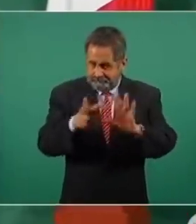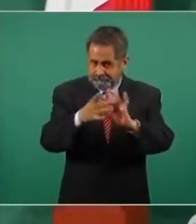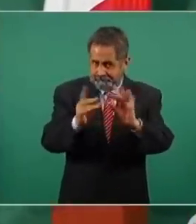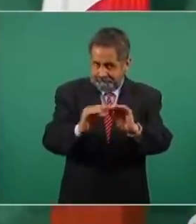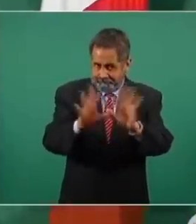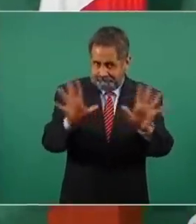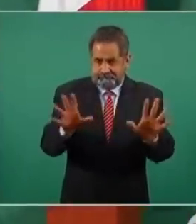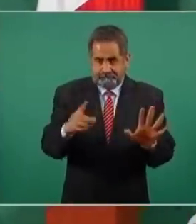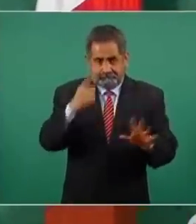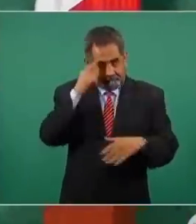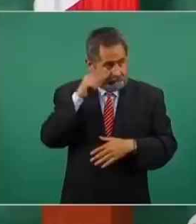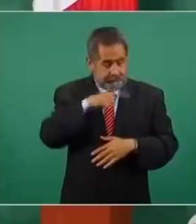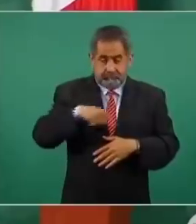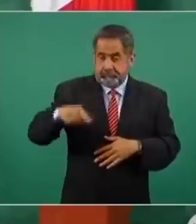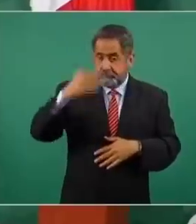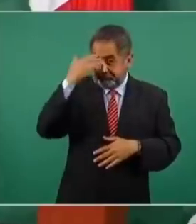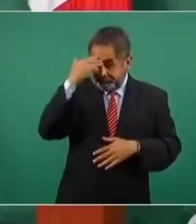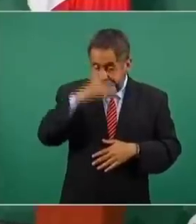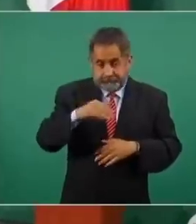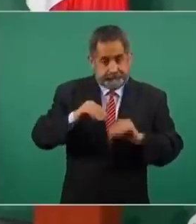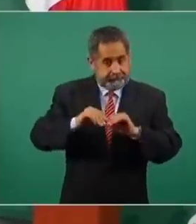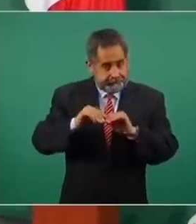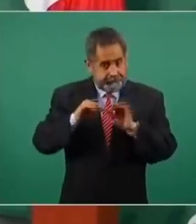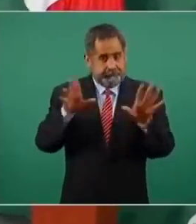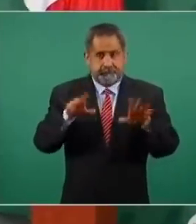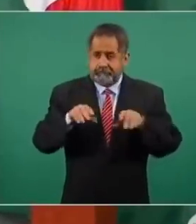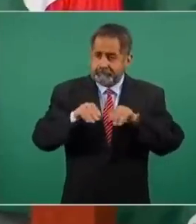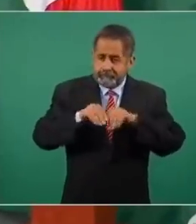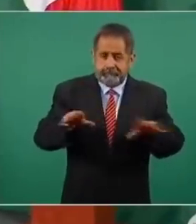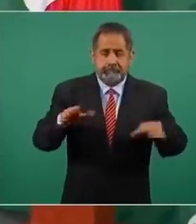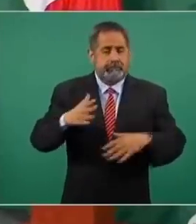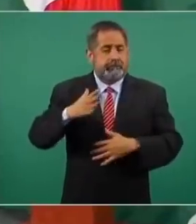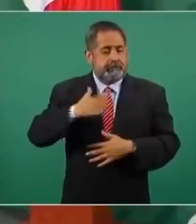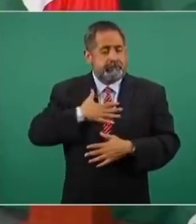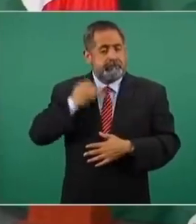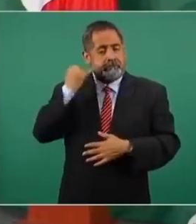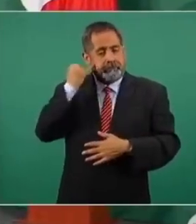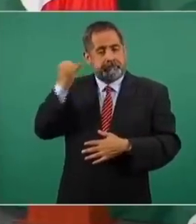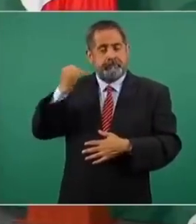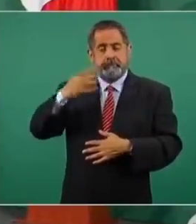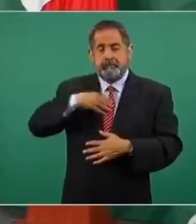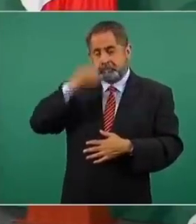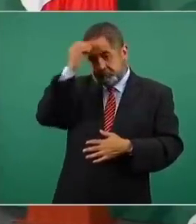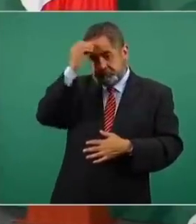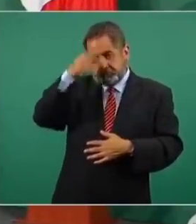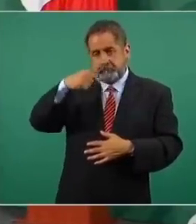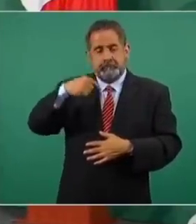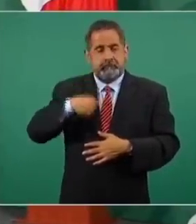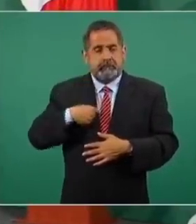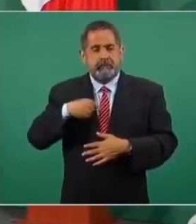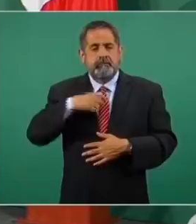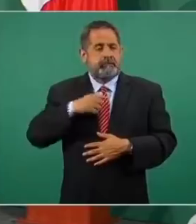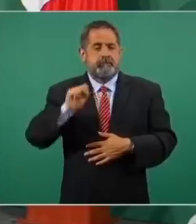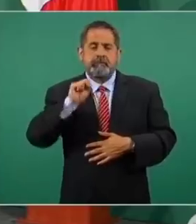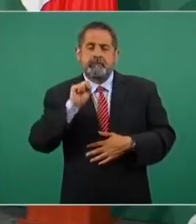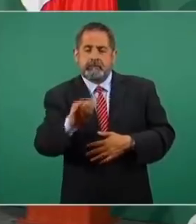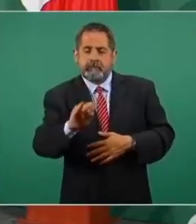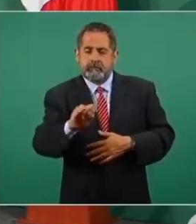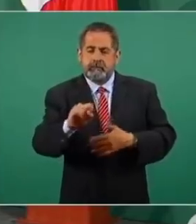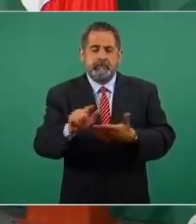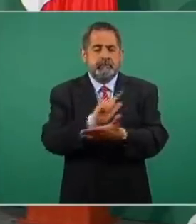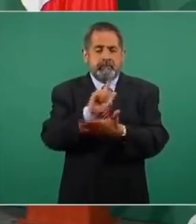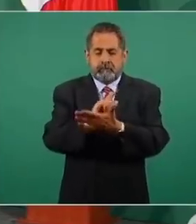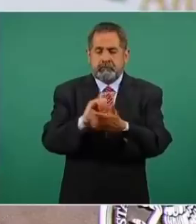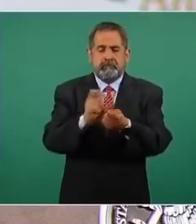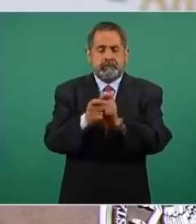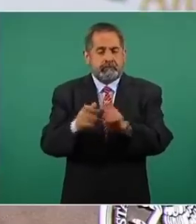para que este se sepa cuál es mi postura estoy a favor de la reforma